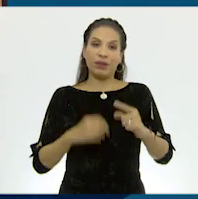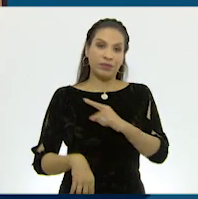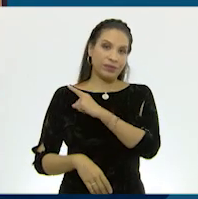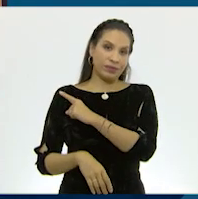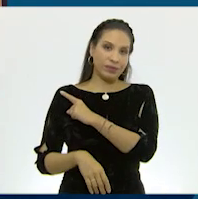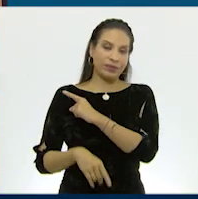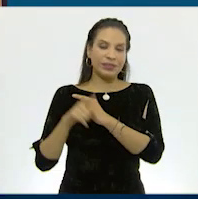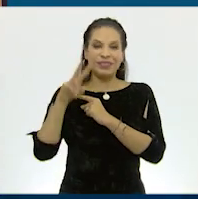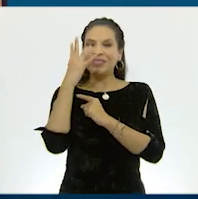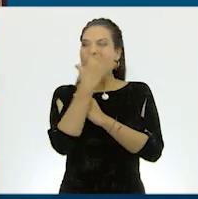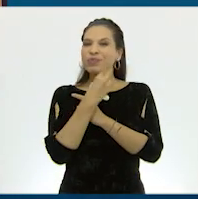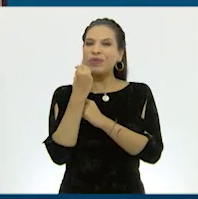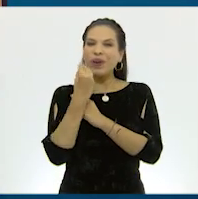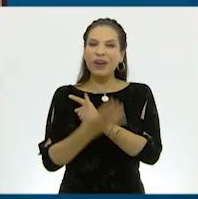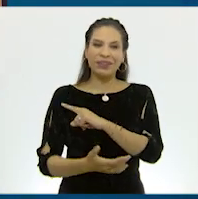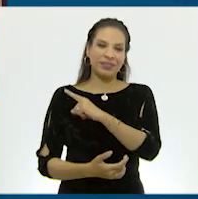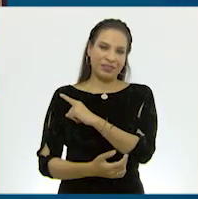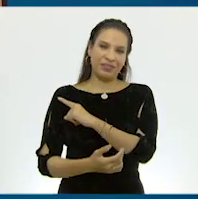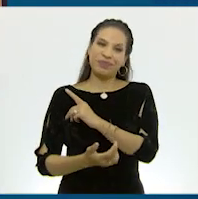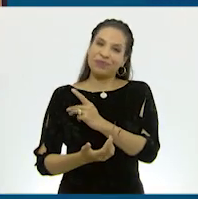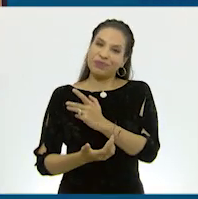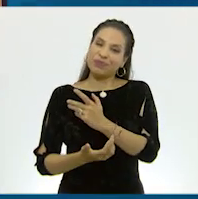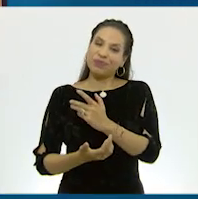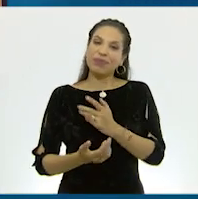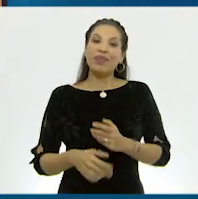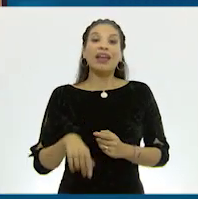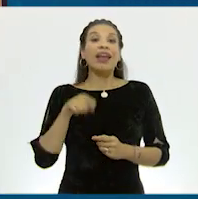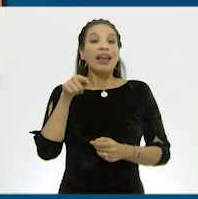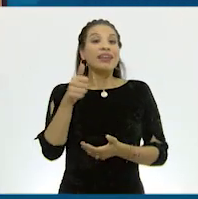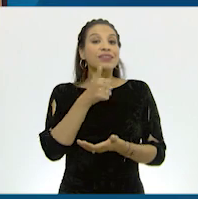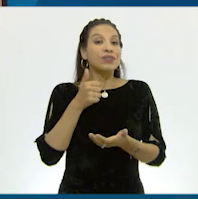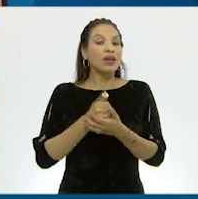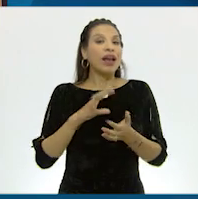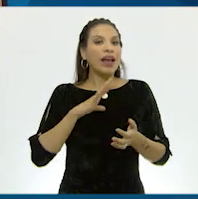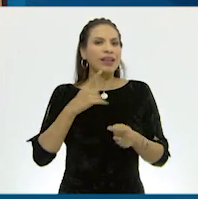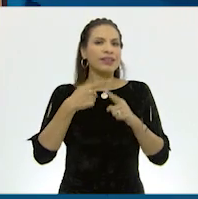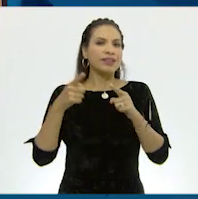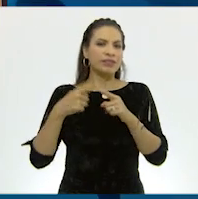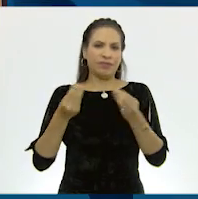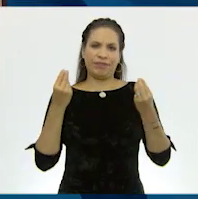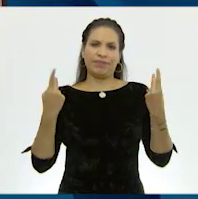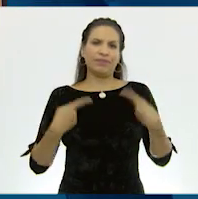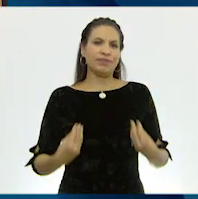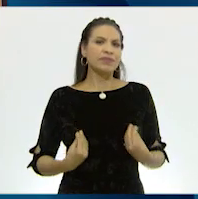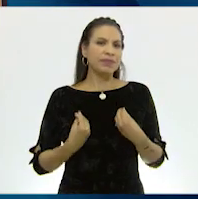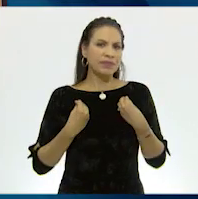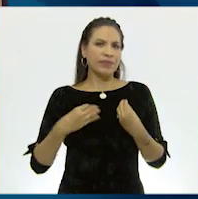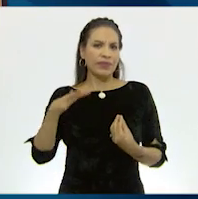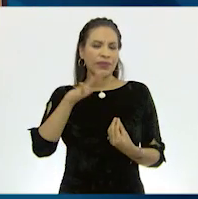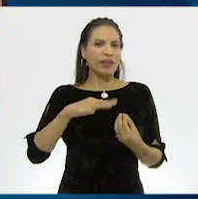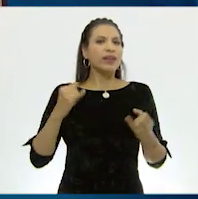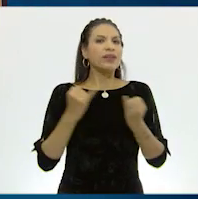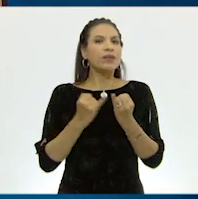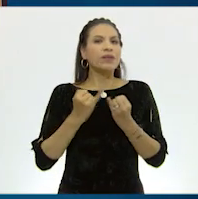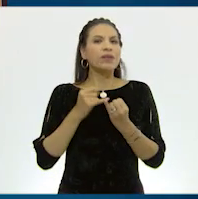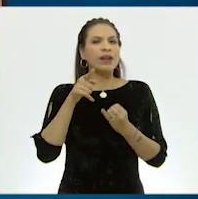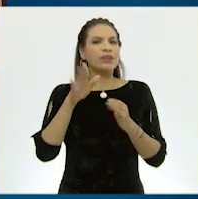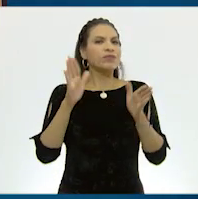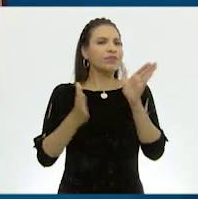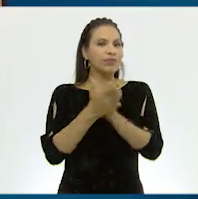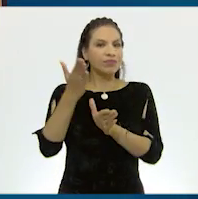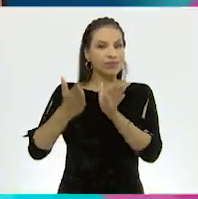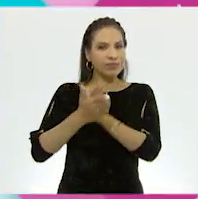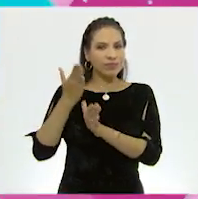Está súper bonita, profesor. Sí, en esta ciudad también hay bastantes personas. Y además, esa construcción...